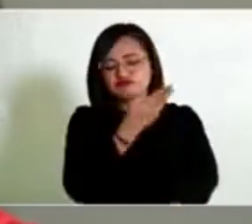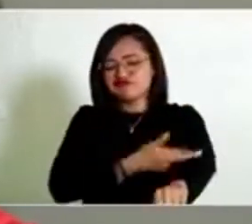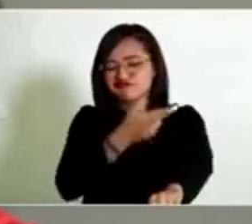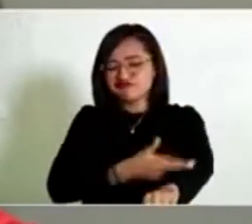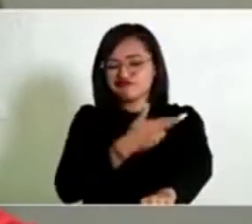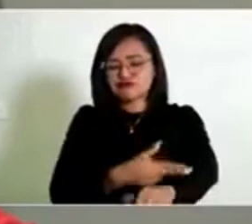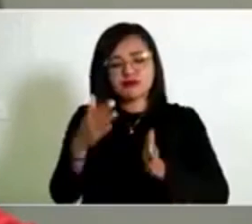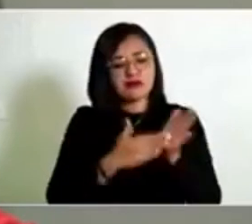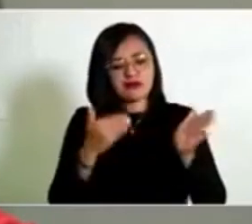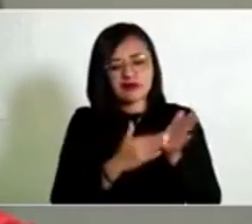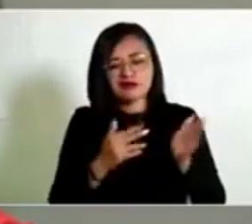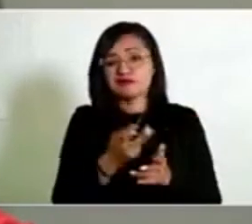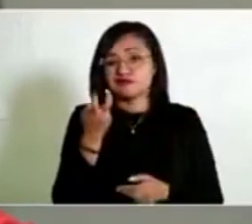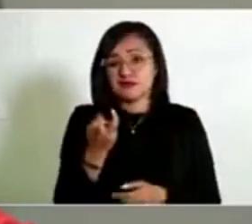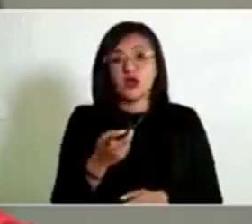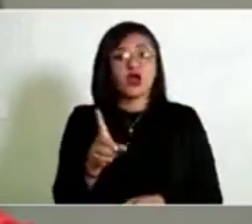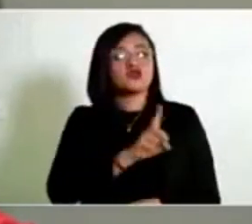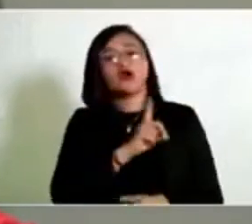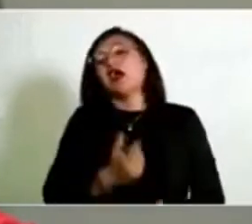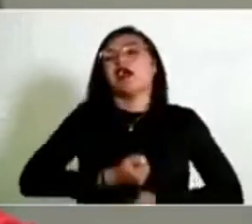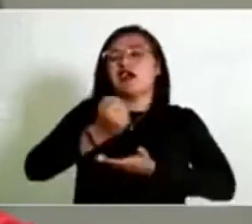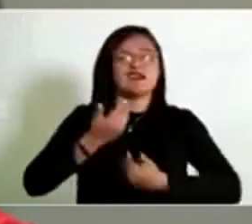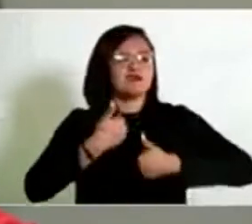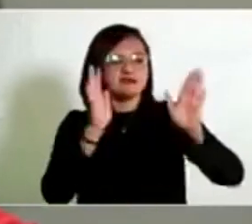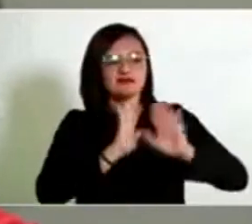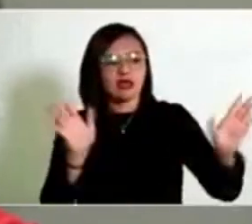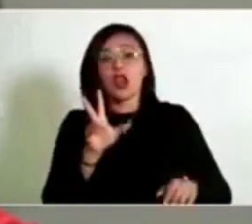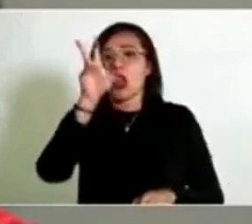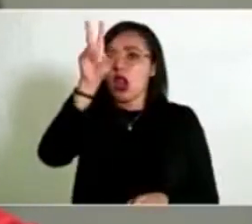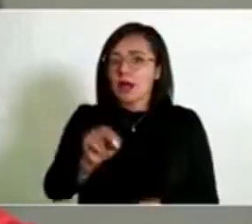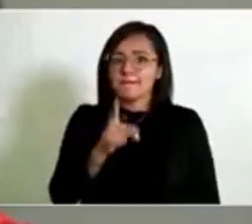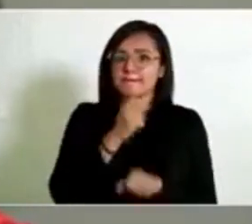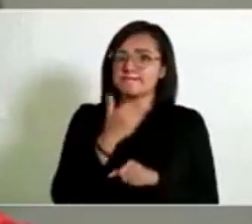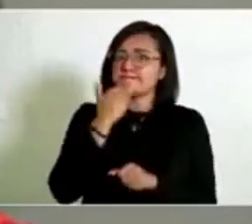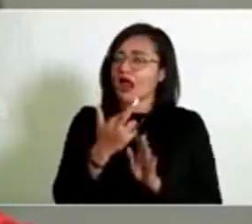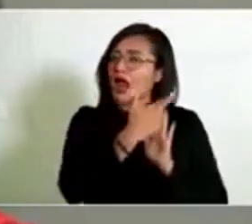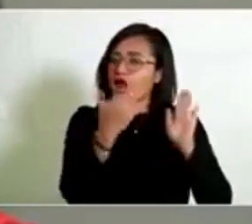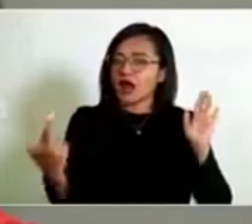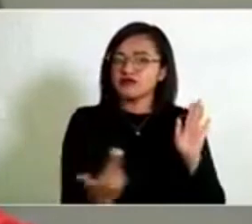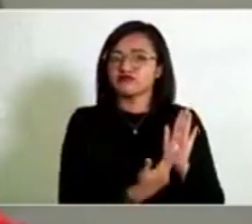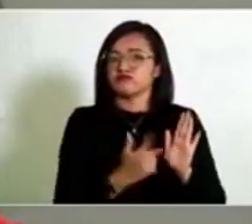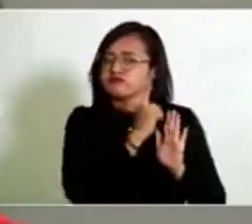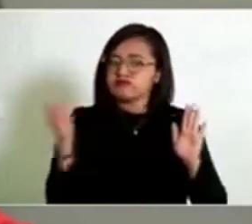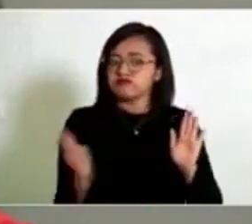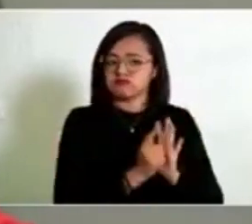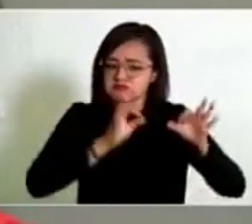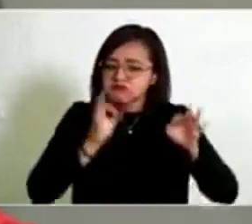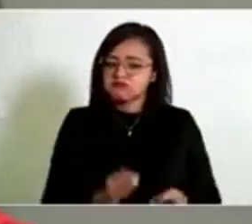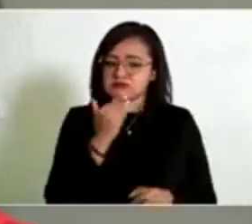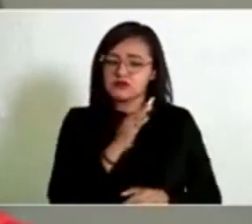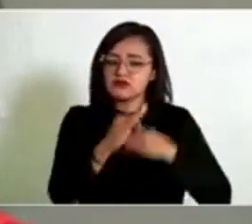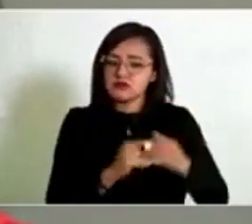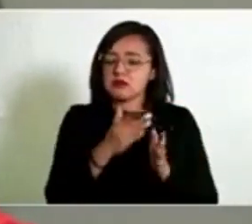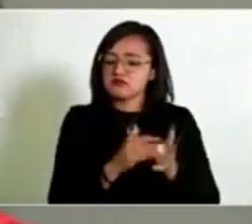administrativos. No solamente se trata de ejercer el recurso, sino de ejercerlo bien y en apego a la normatividad. Cada uno de estos